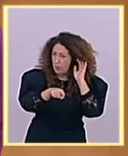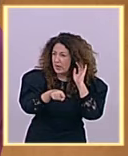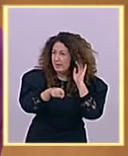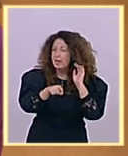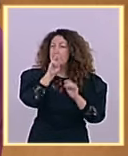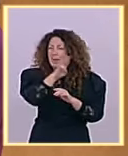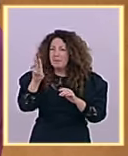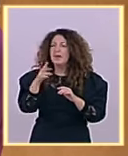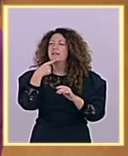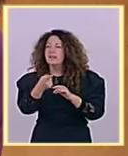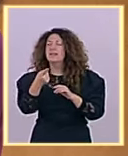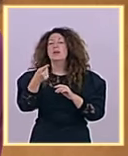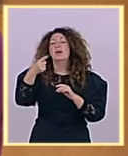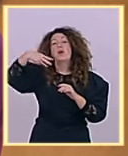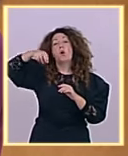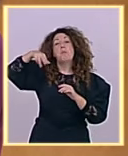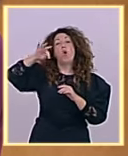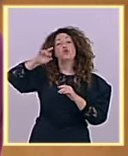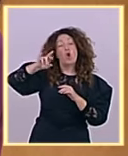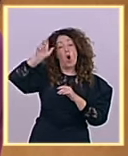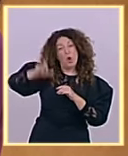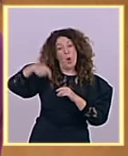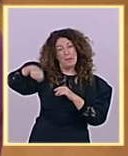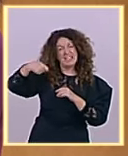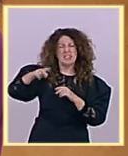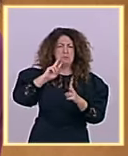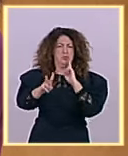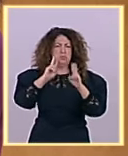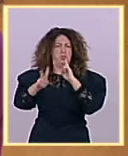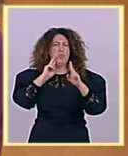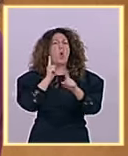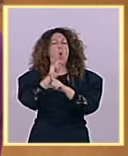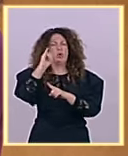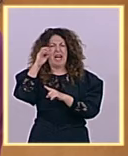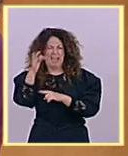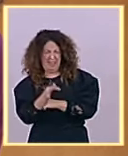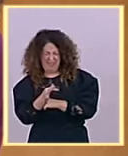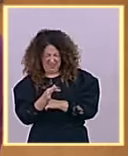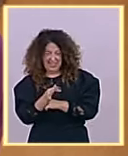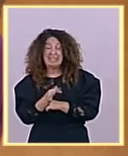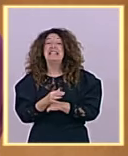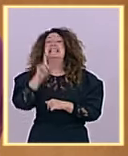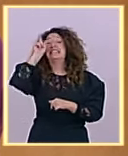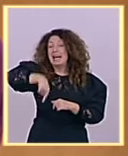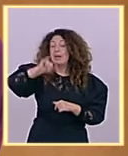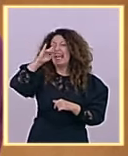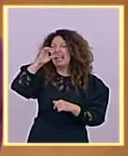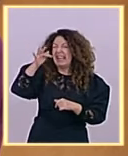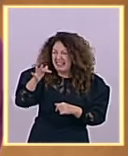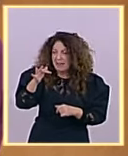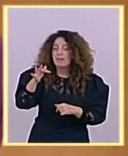IREF? Y lo más grave, ¿usted sabe que la IREF tuvo que llevar al gobierno del Partido Popular a la Audiencia Nacional